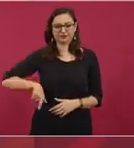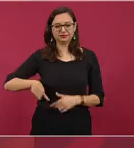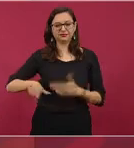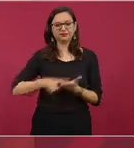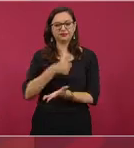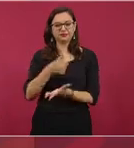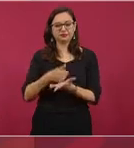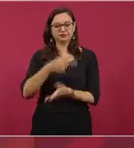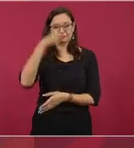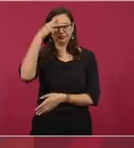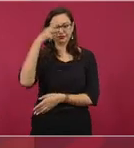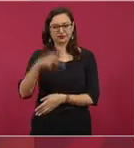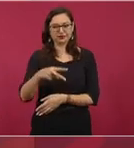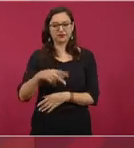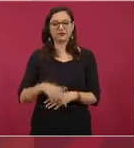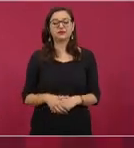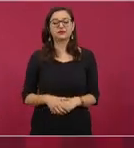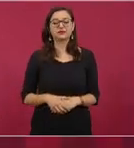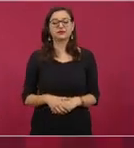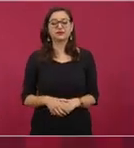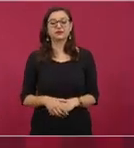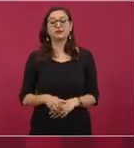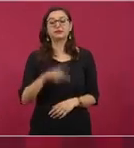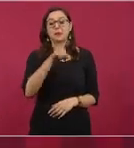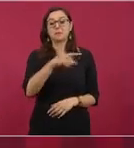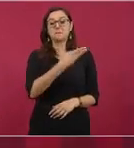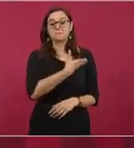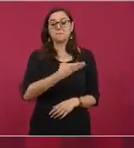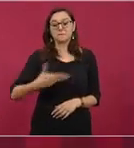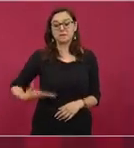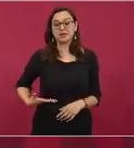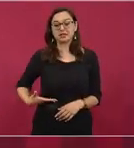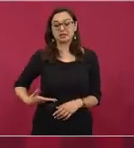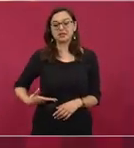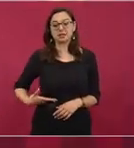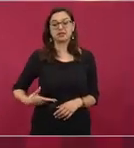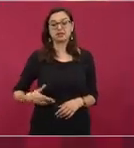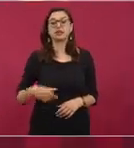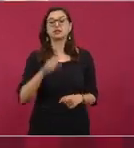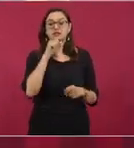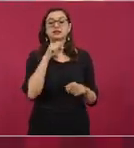el presidente de ese entonces hablando, leyendo también así,